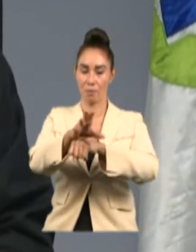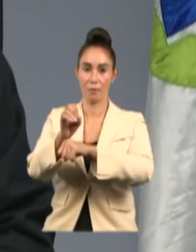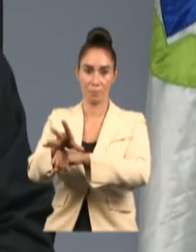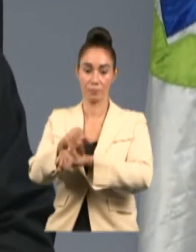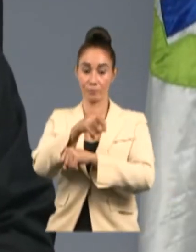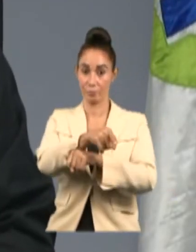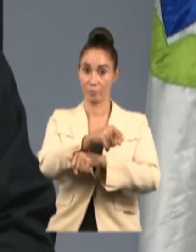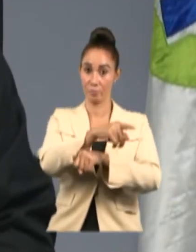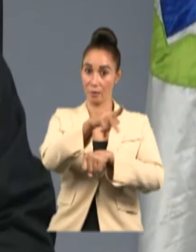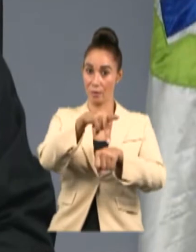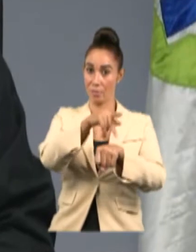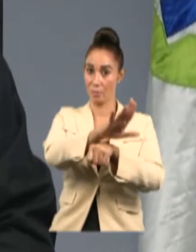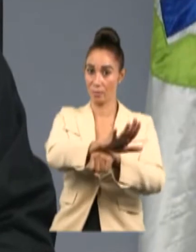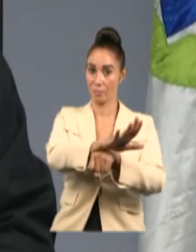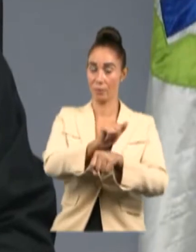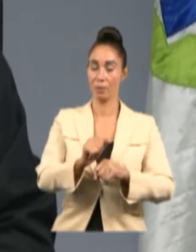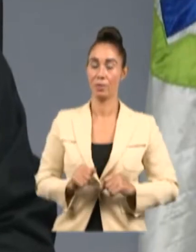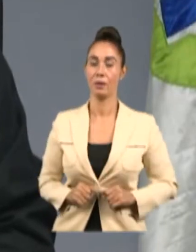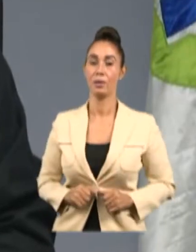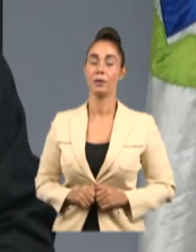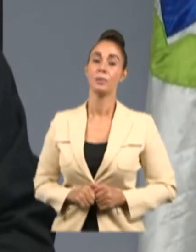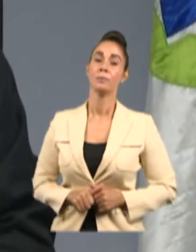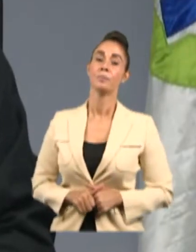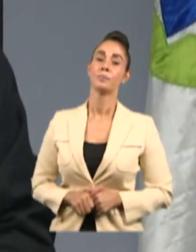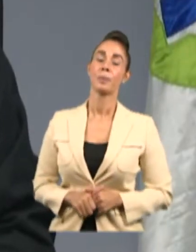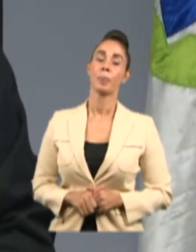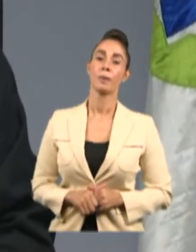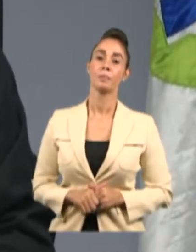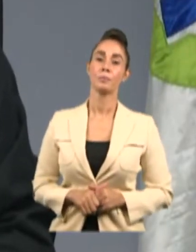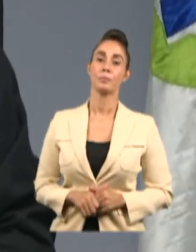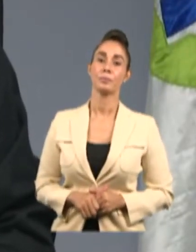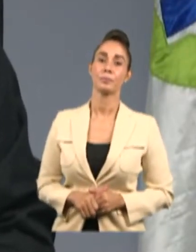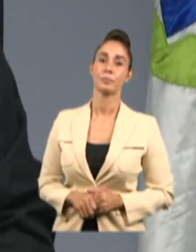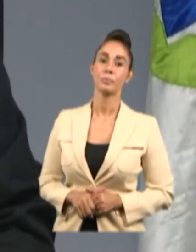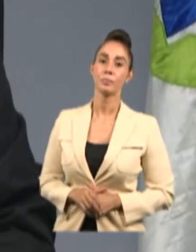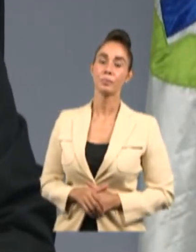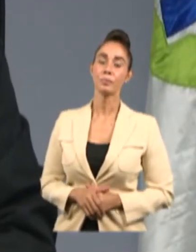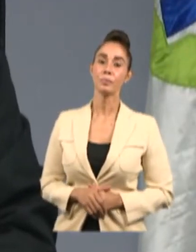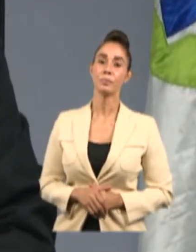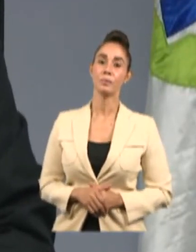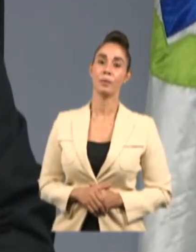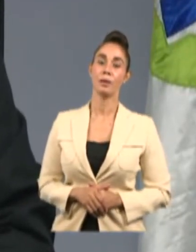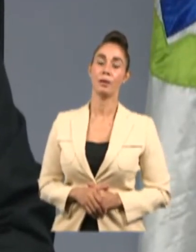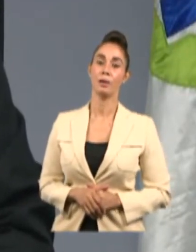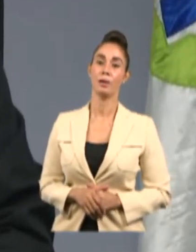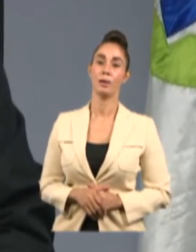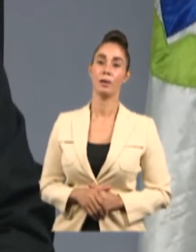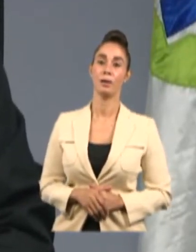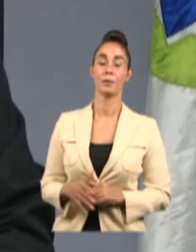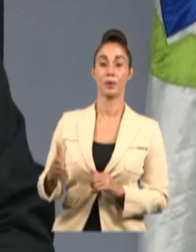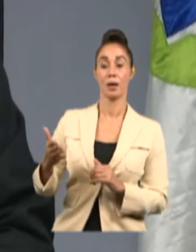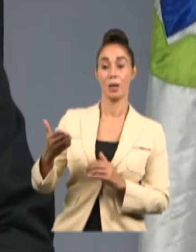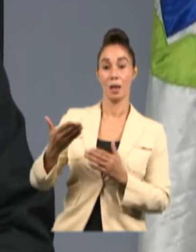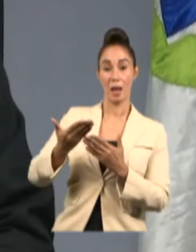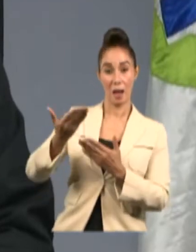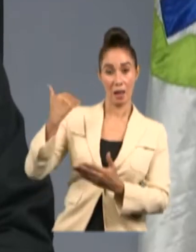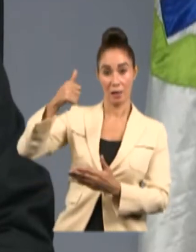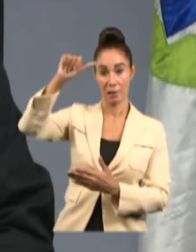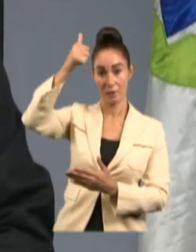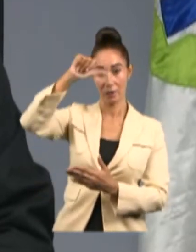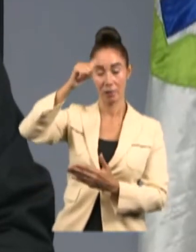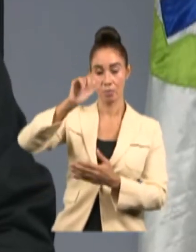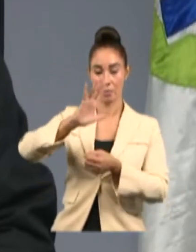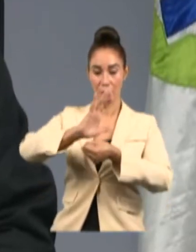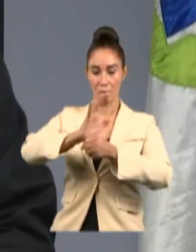provincia con una efectividad tal que la provincia ya venía descendiendo el número de